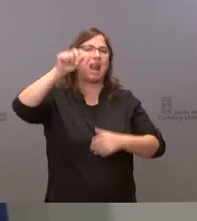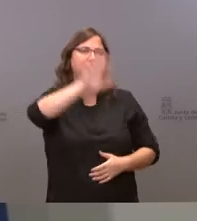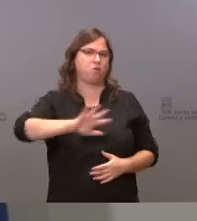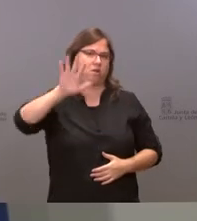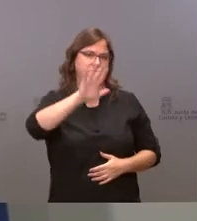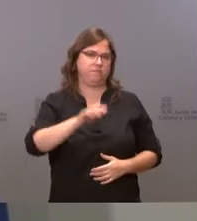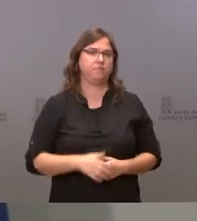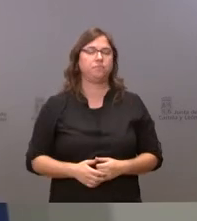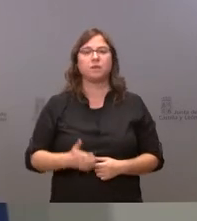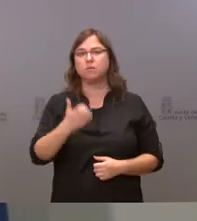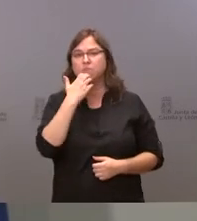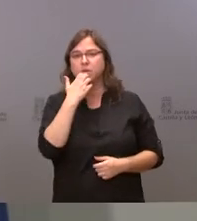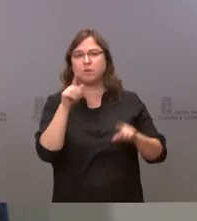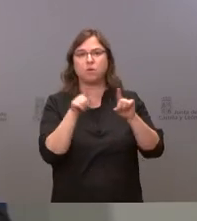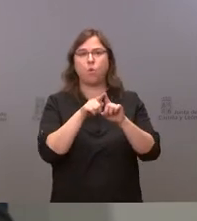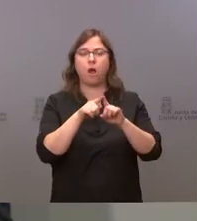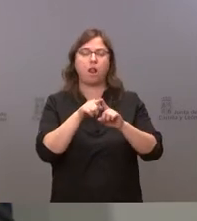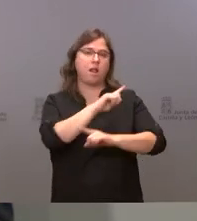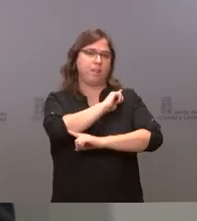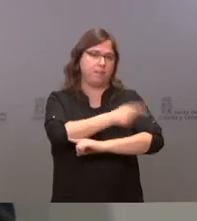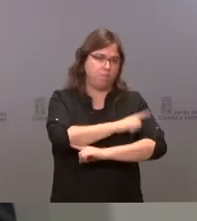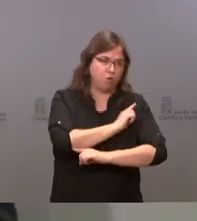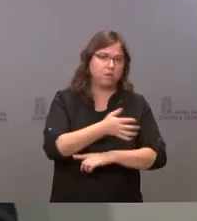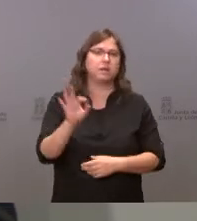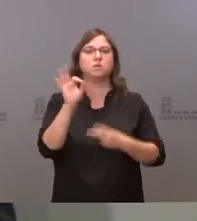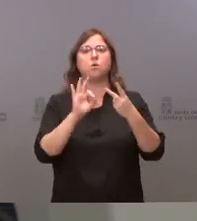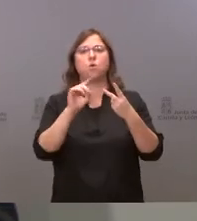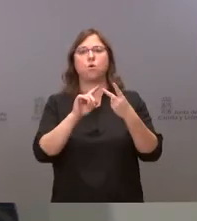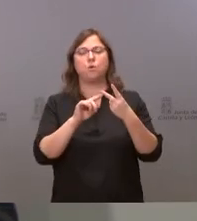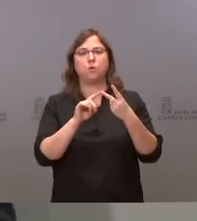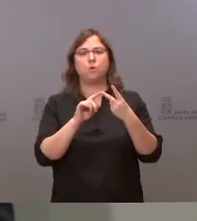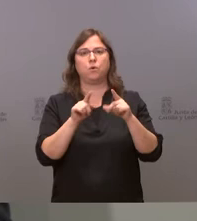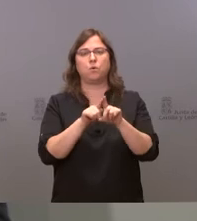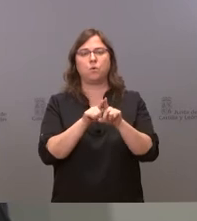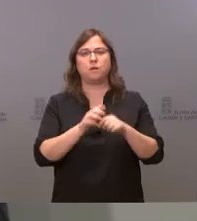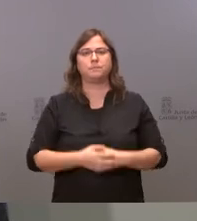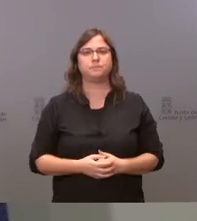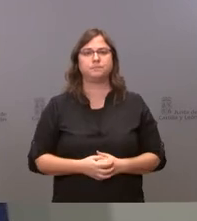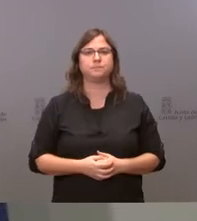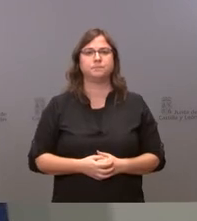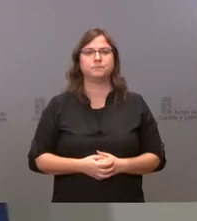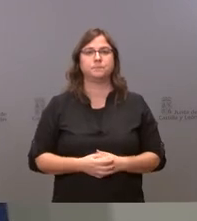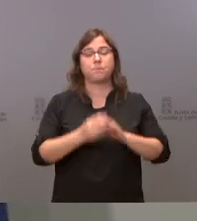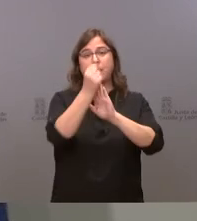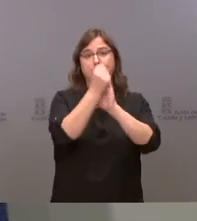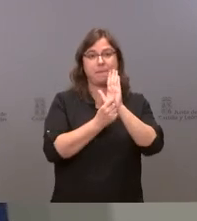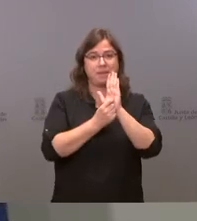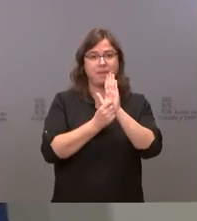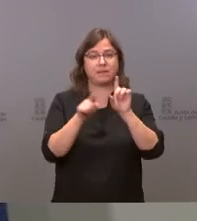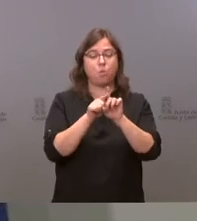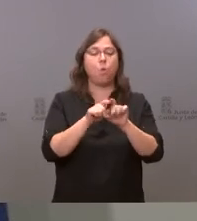caso insisto de las competiciones deportivas como es el caso también de las medidas en el ámbito